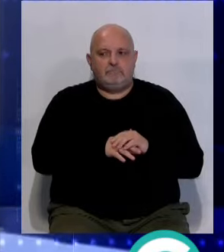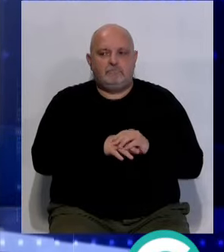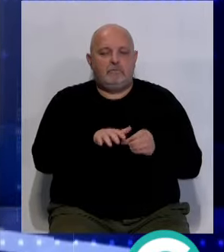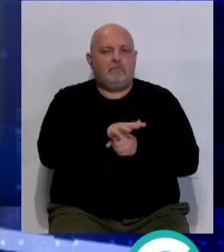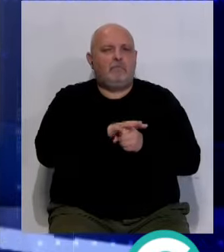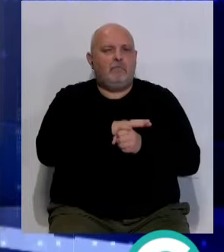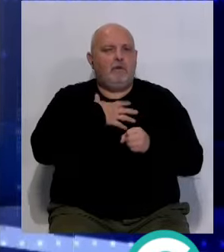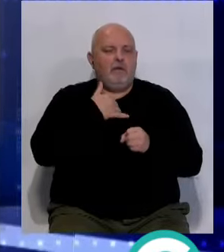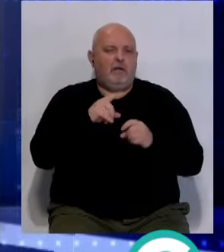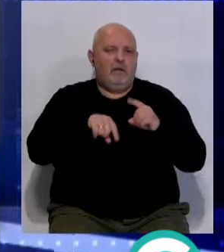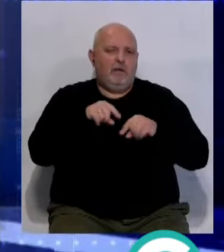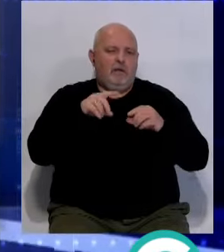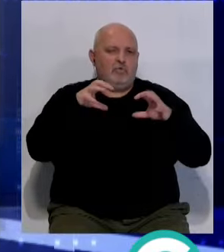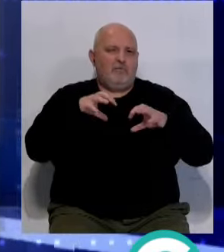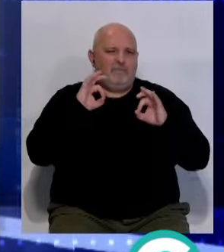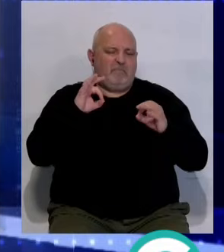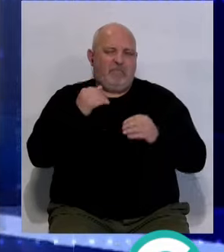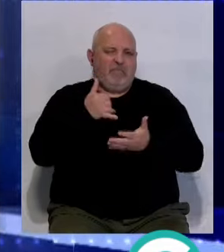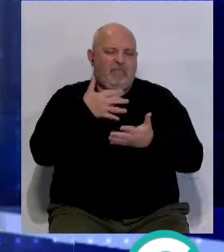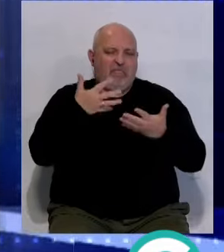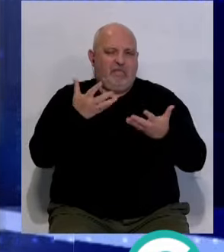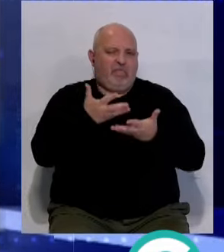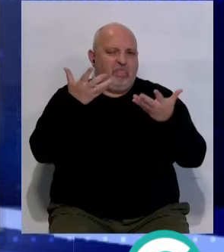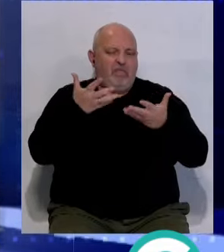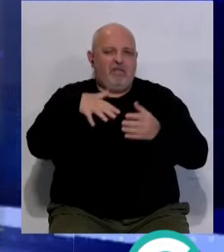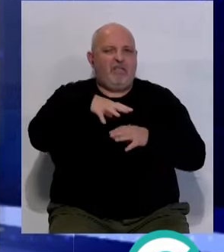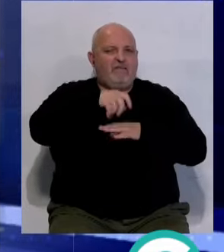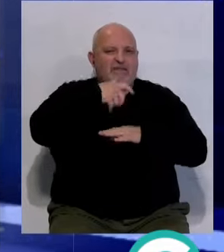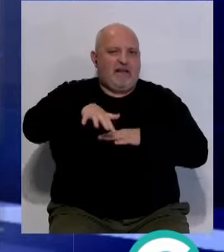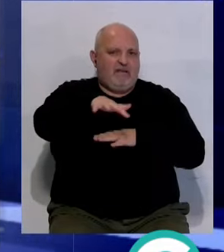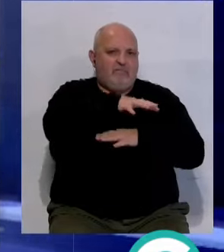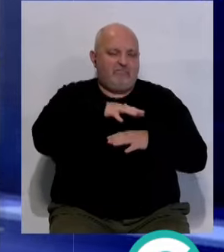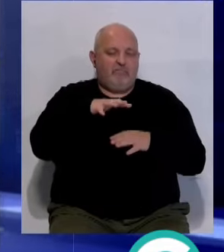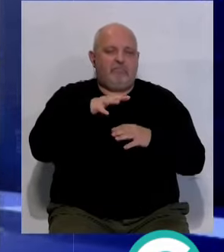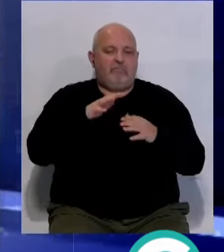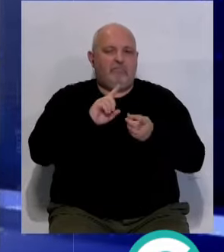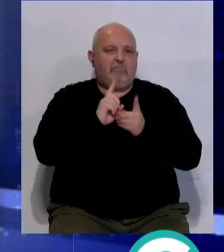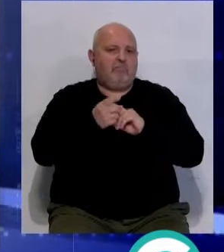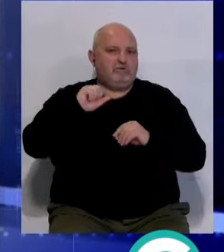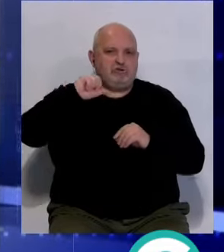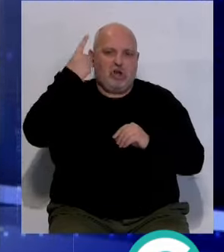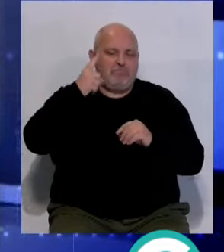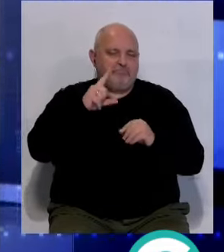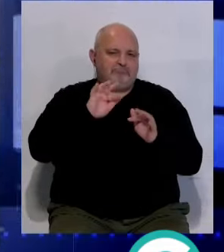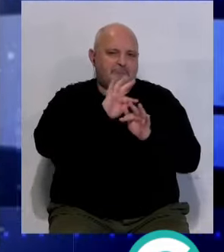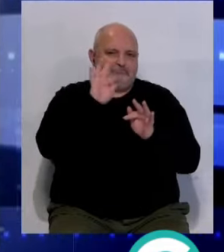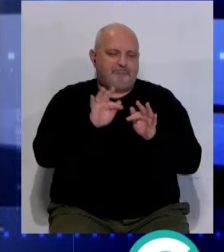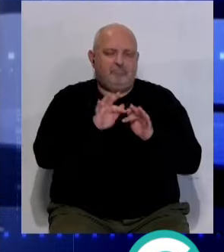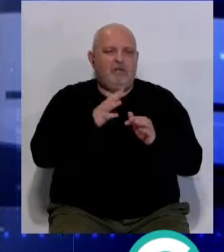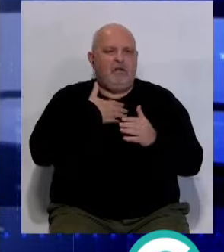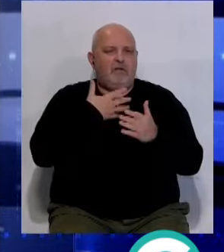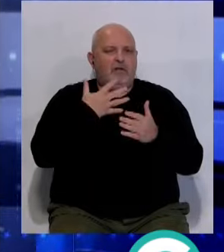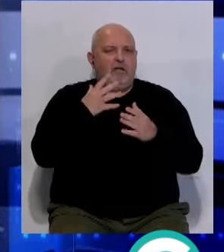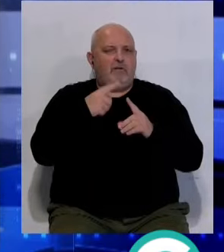Para la provincia se esperan precipitaciones débiles y dispersas en la zona del Estrecho y evolucionando a soleado en toda la región. Las